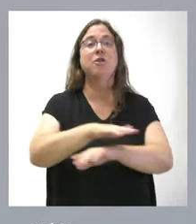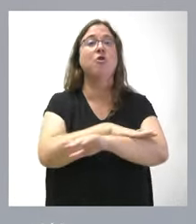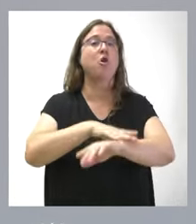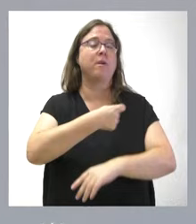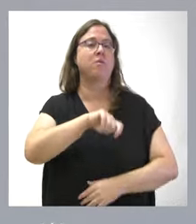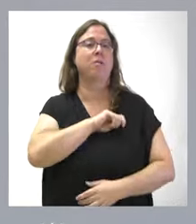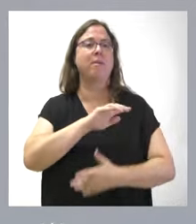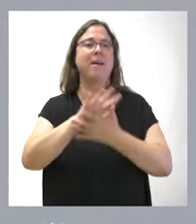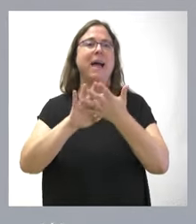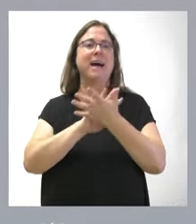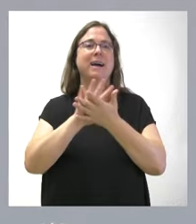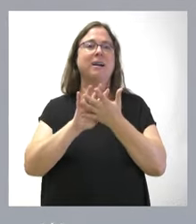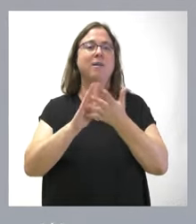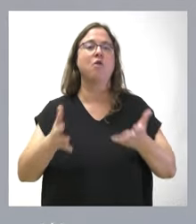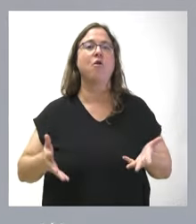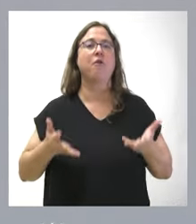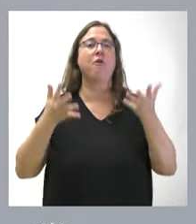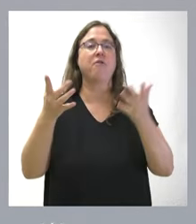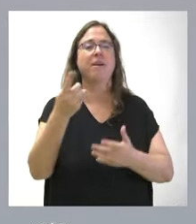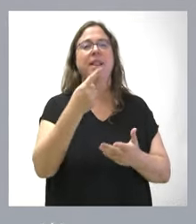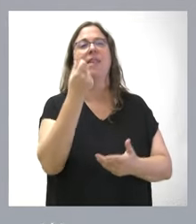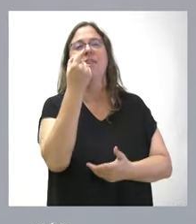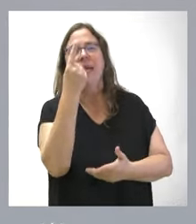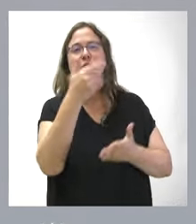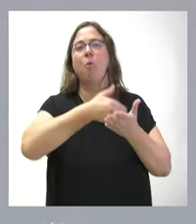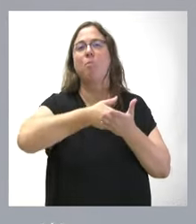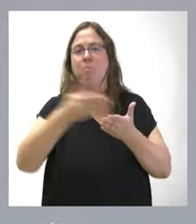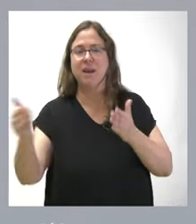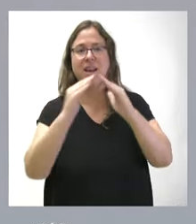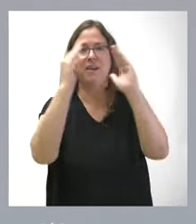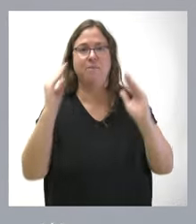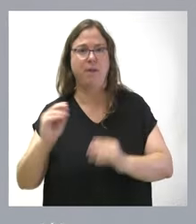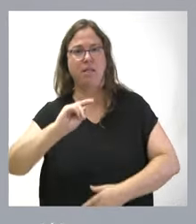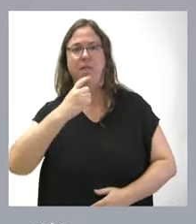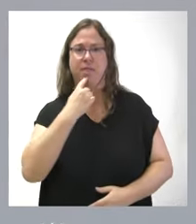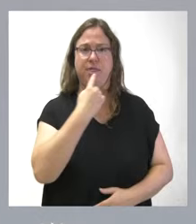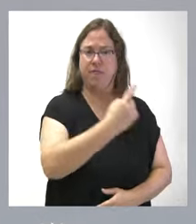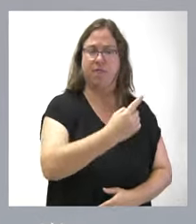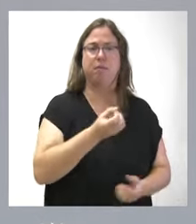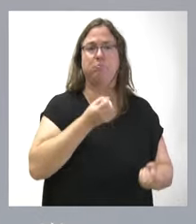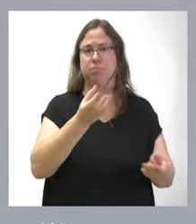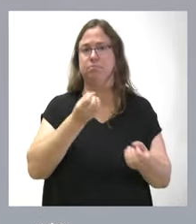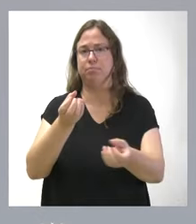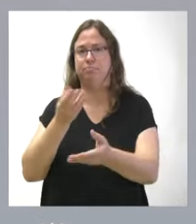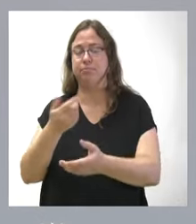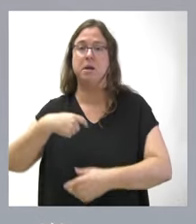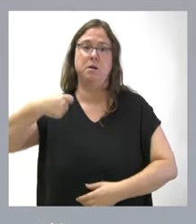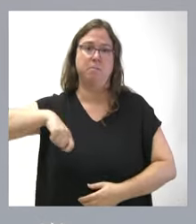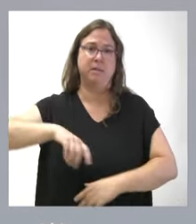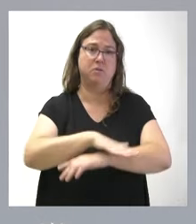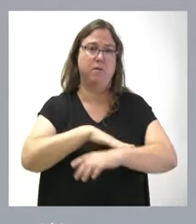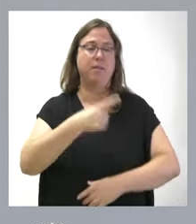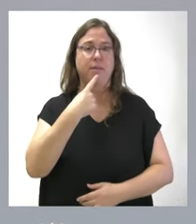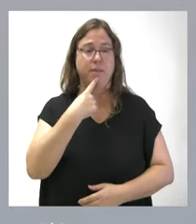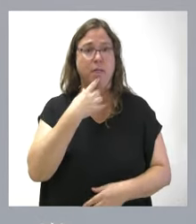ha hablado de poner a disposición cientos de miles de viviendas en sucesivas informaciones por parte del presidente del Gobierno